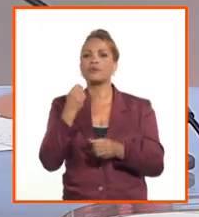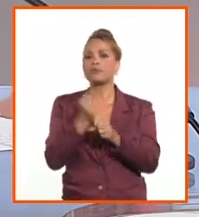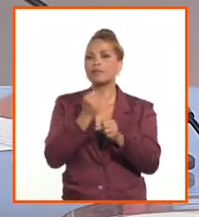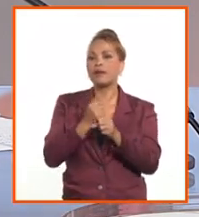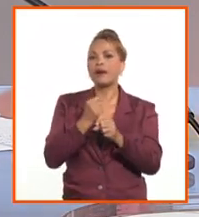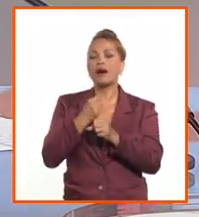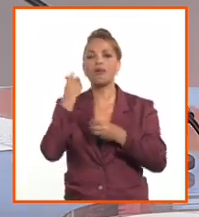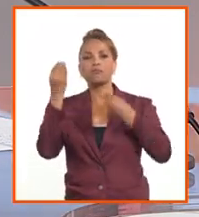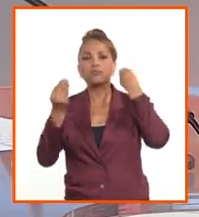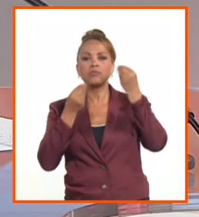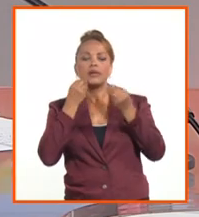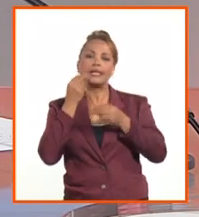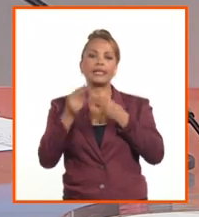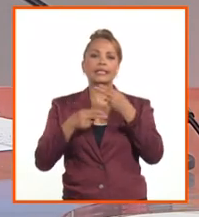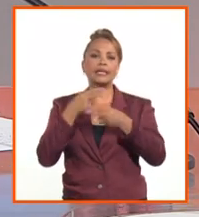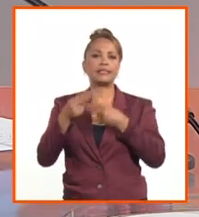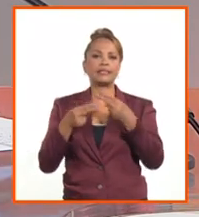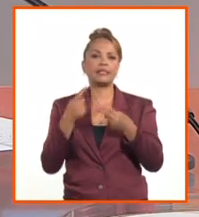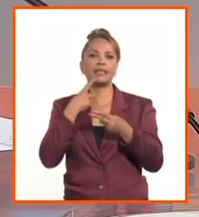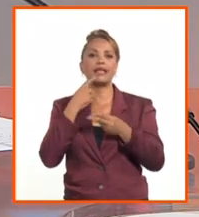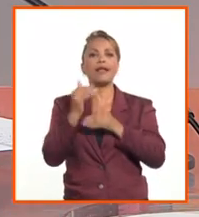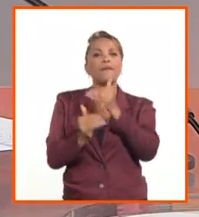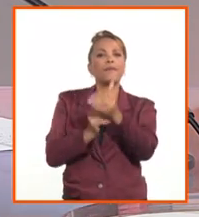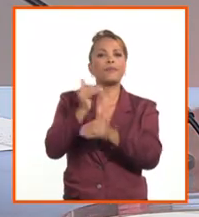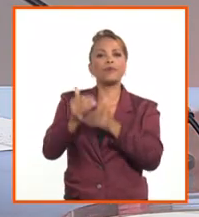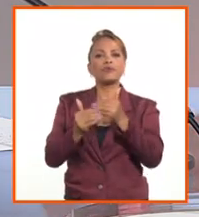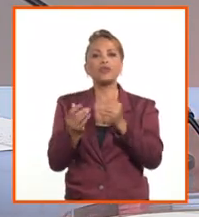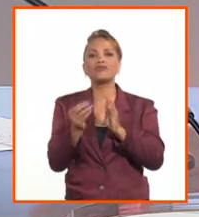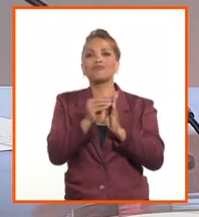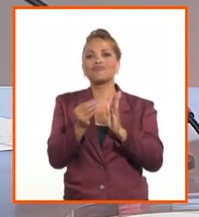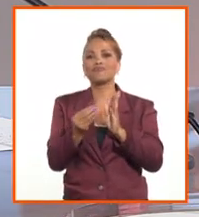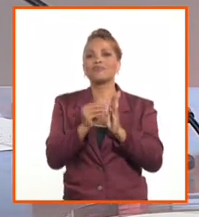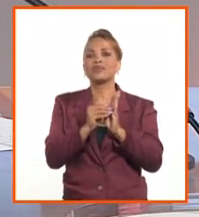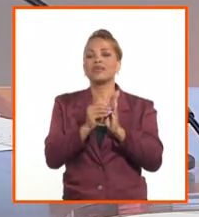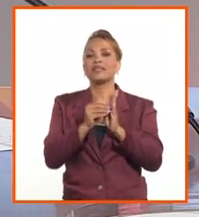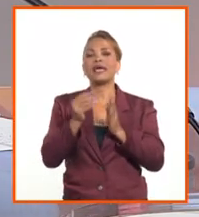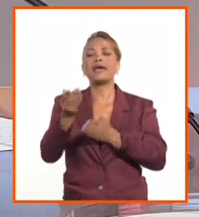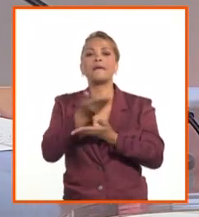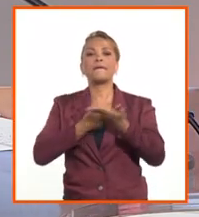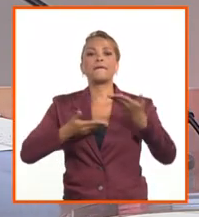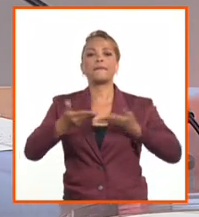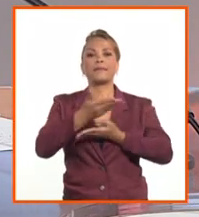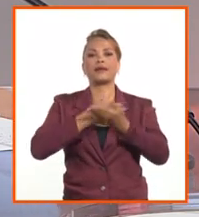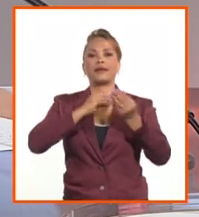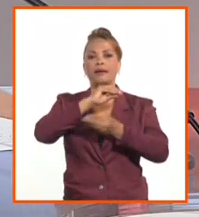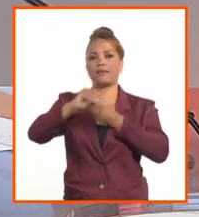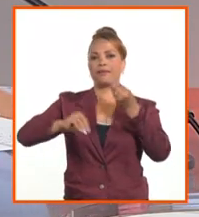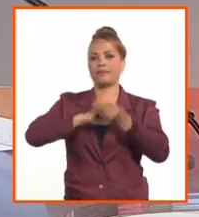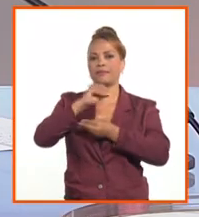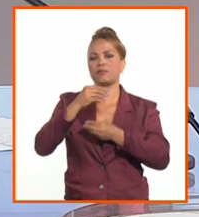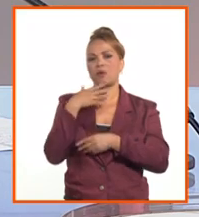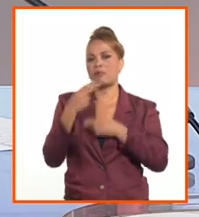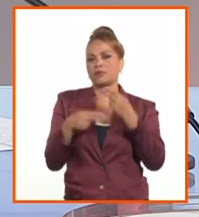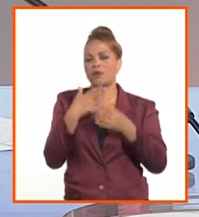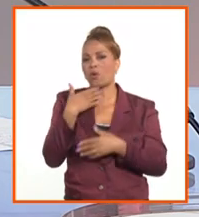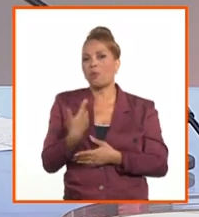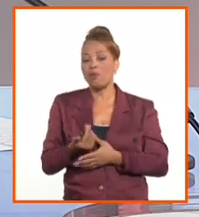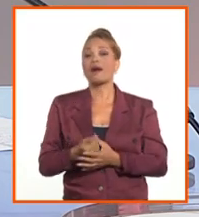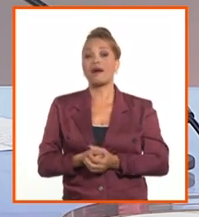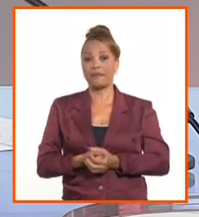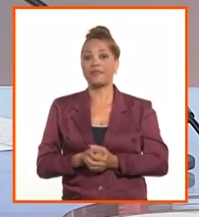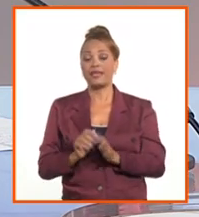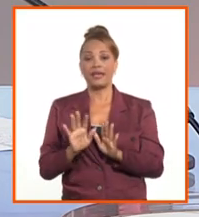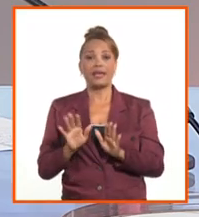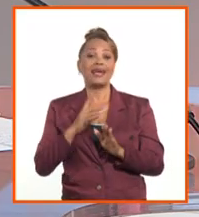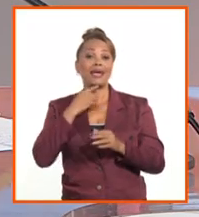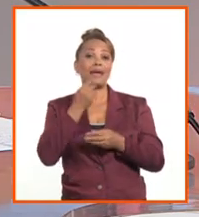que vamos a hacer ese proceso de implementación del mercado cambiario? Bueno, este mercado, como ya se